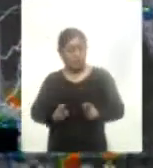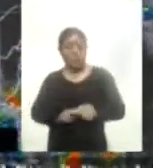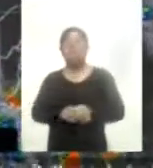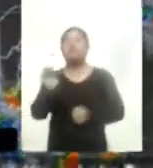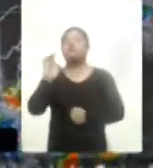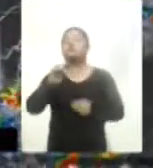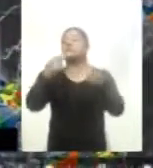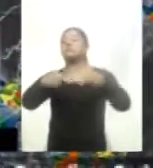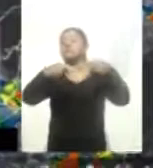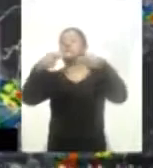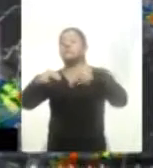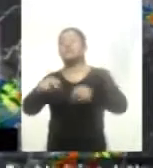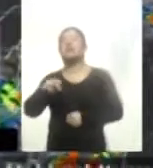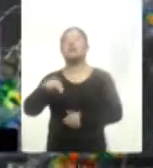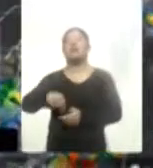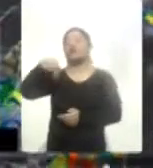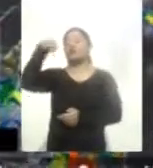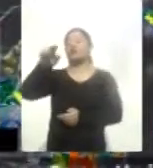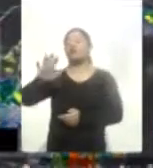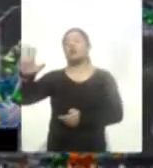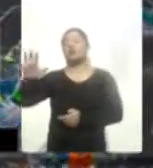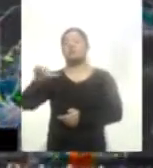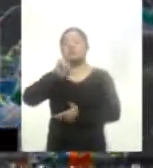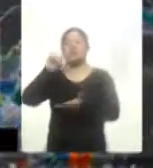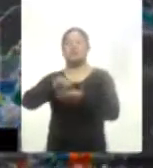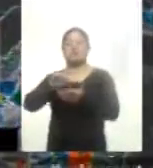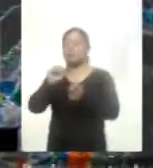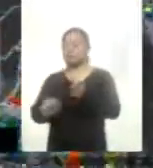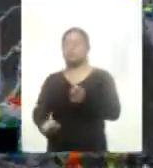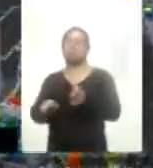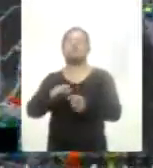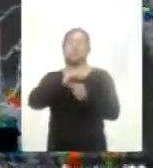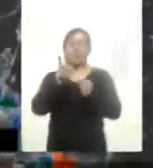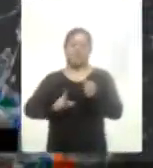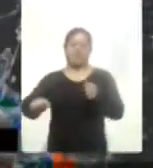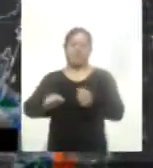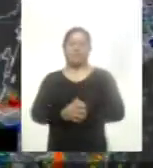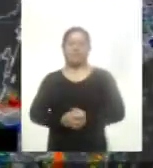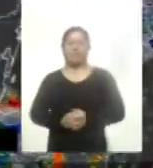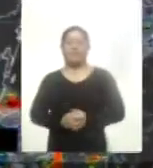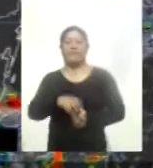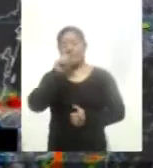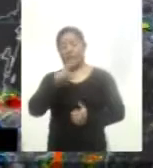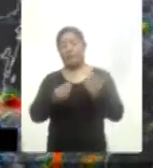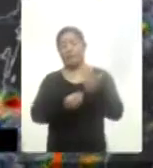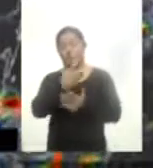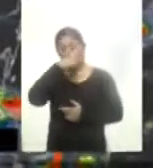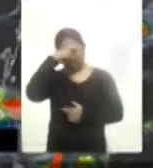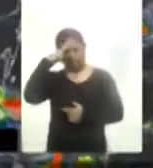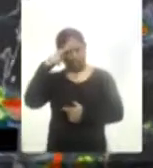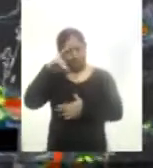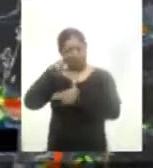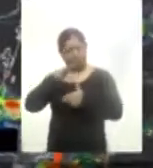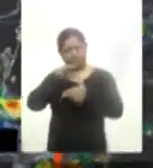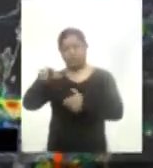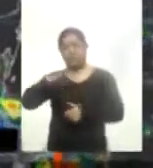posibles granizadas en zonas del noroeste, occidente, centro y sureste de la República Mexicana. Además, una nueva onda tropical se aproxima al